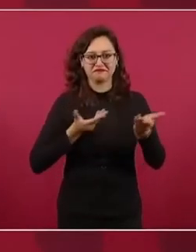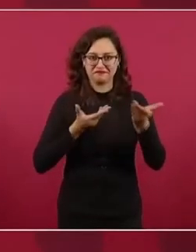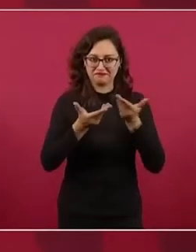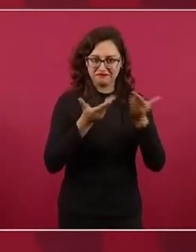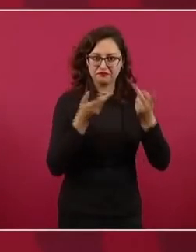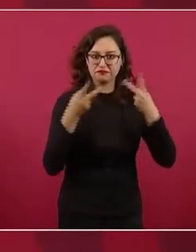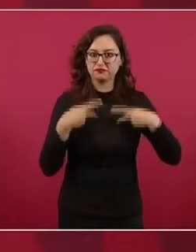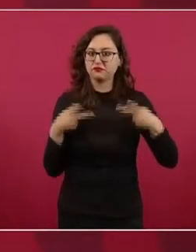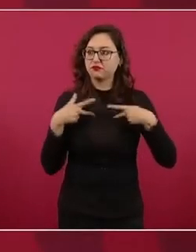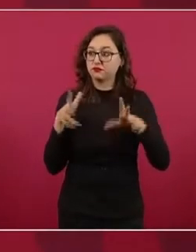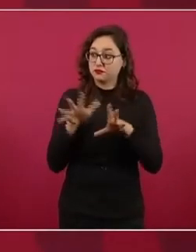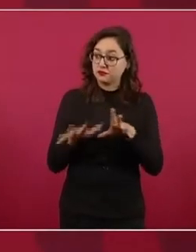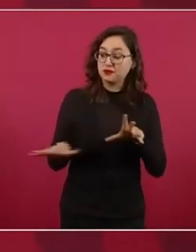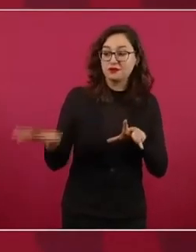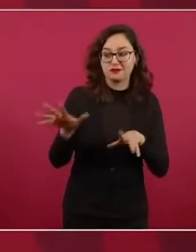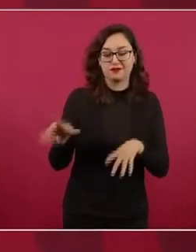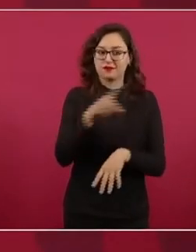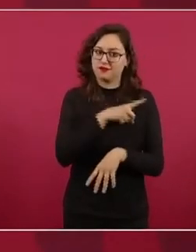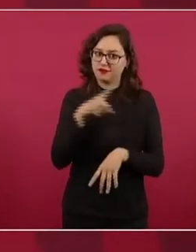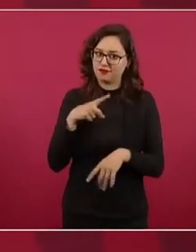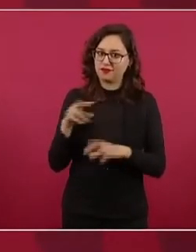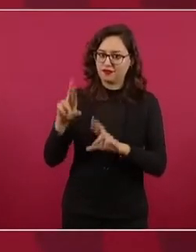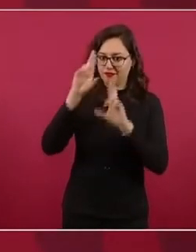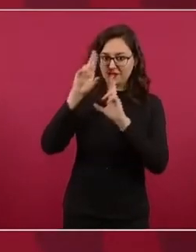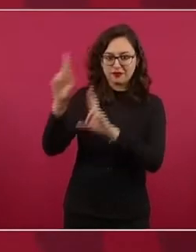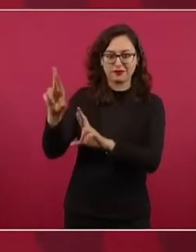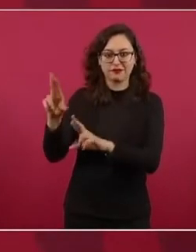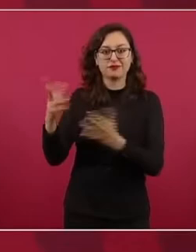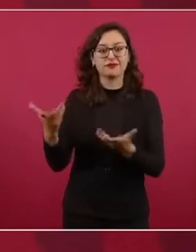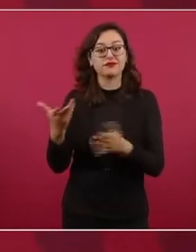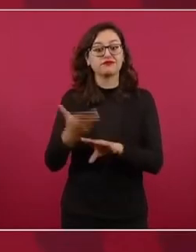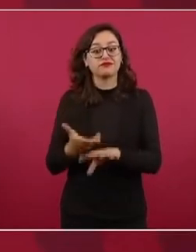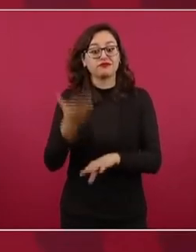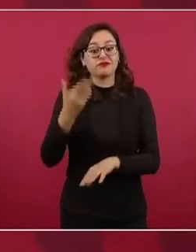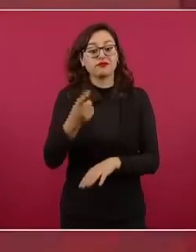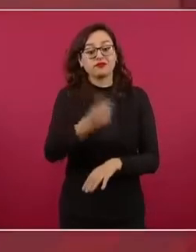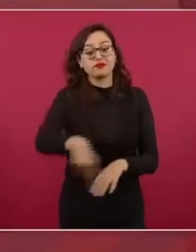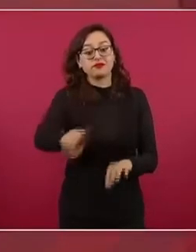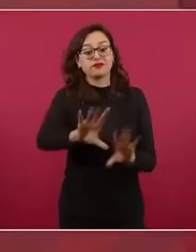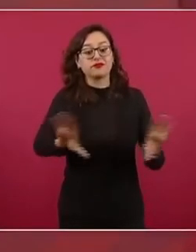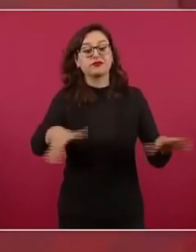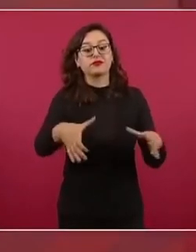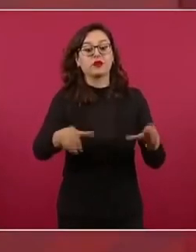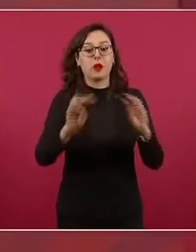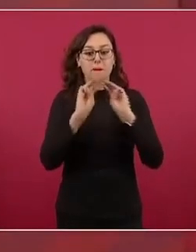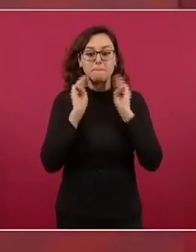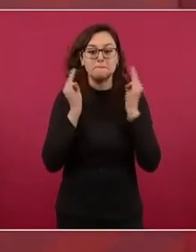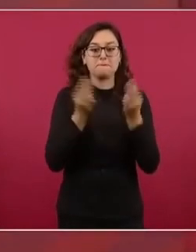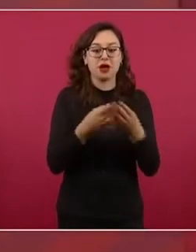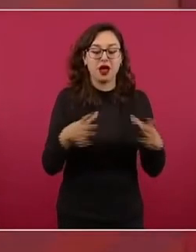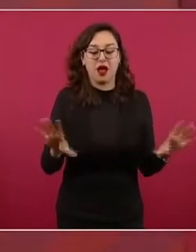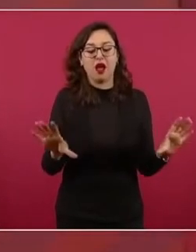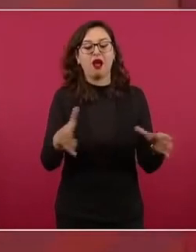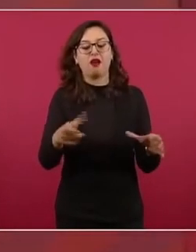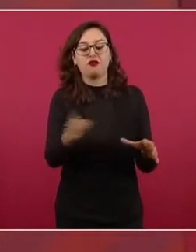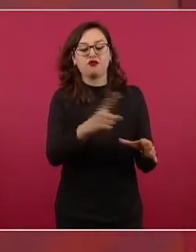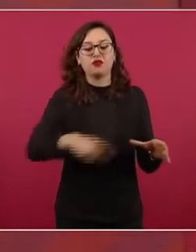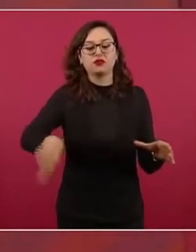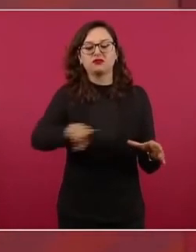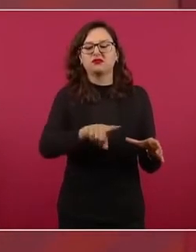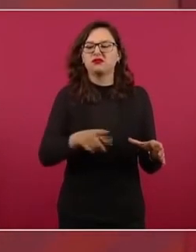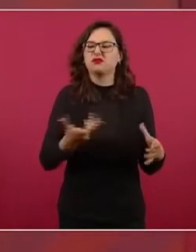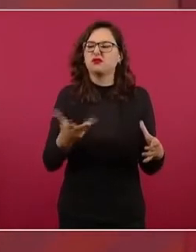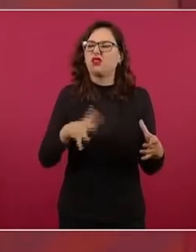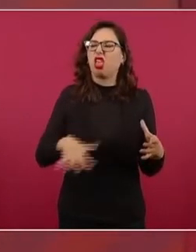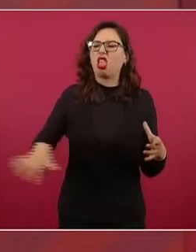Y antes la mafia del poder no tomaba